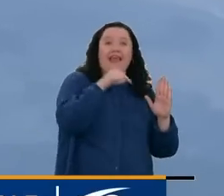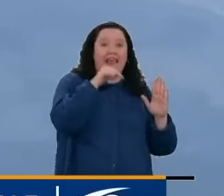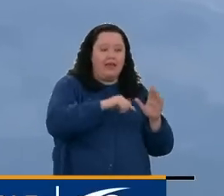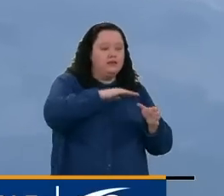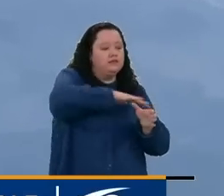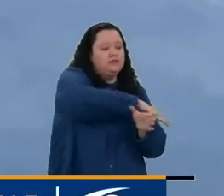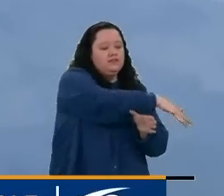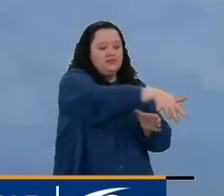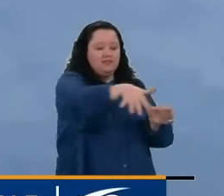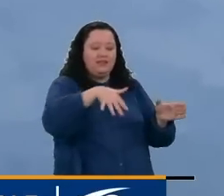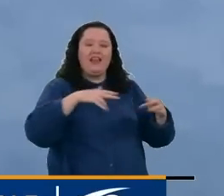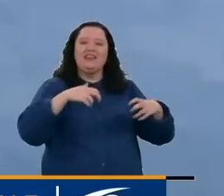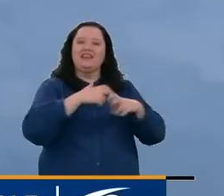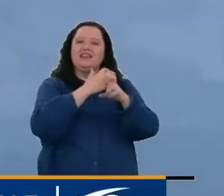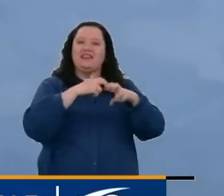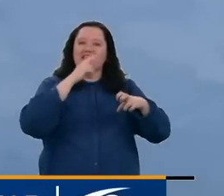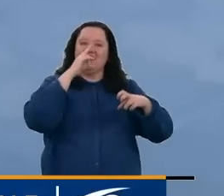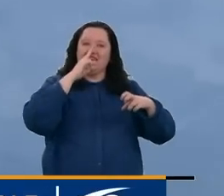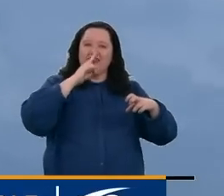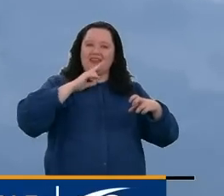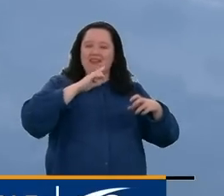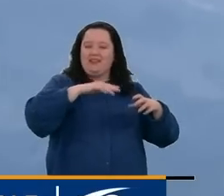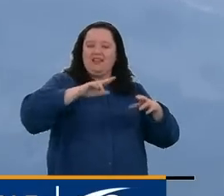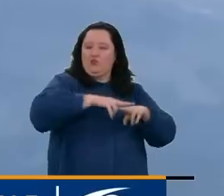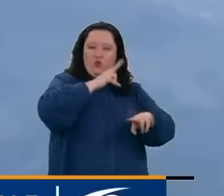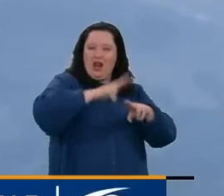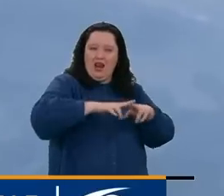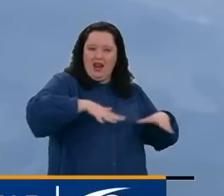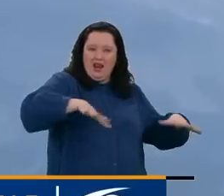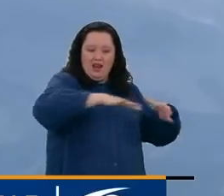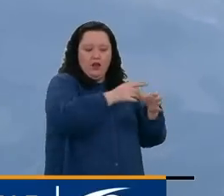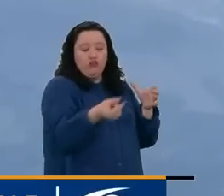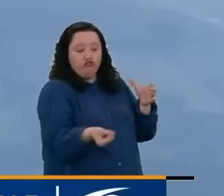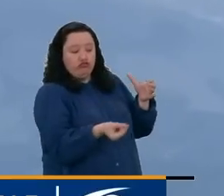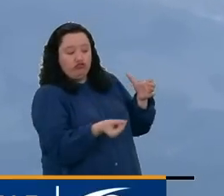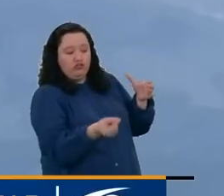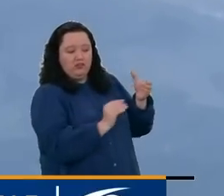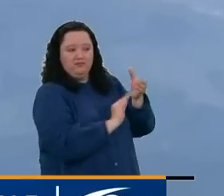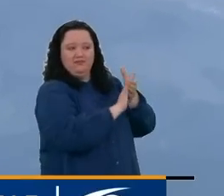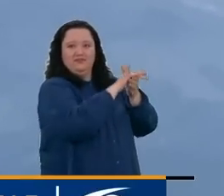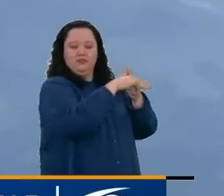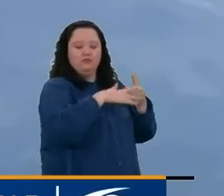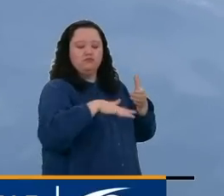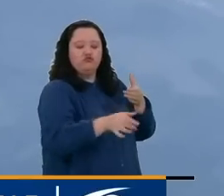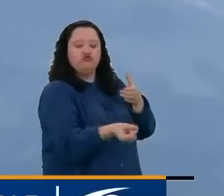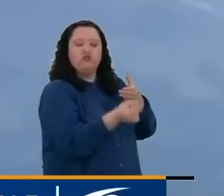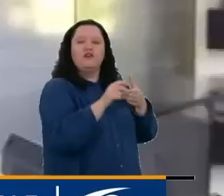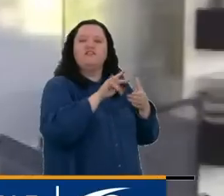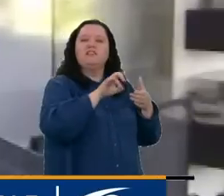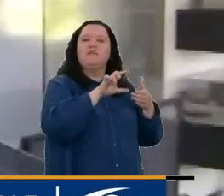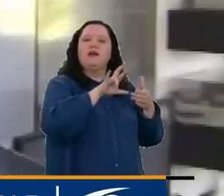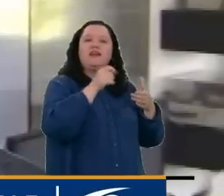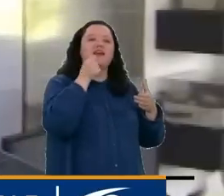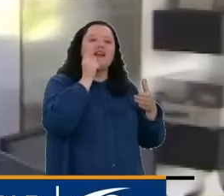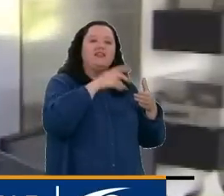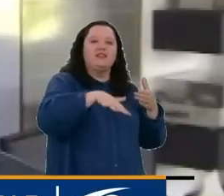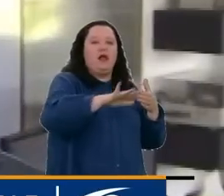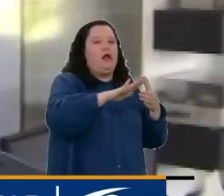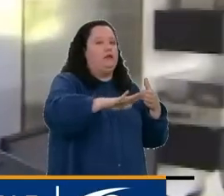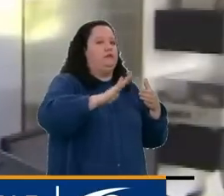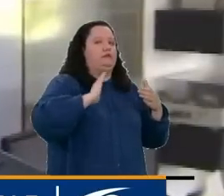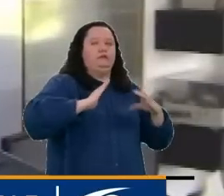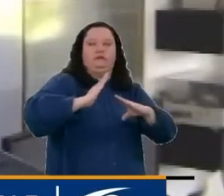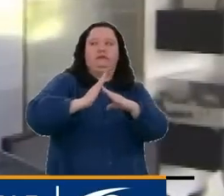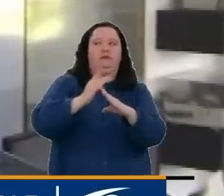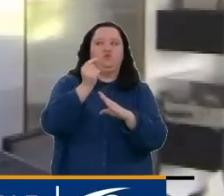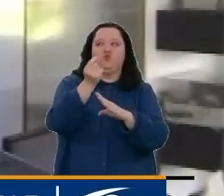protegida del Parque Natural de los Nevados, donde muy cerca está ubicado el volcán en jurisdicción del municipio de Villa María Caldas, permanezca con paso